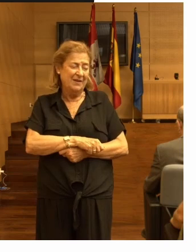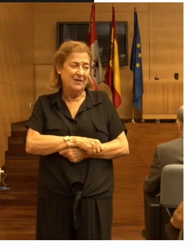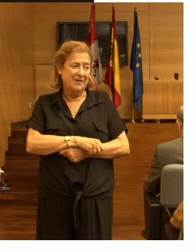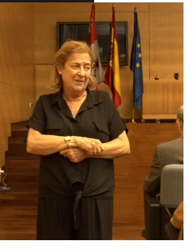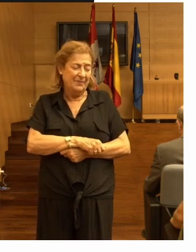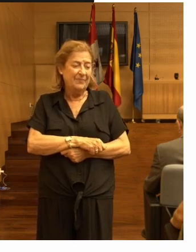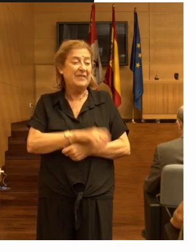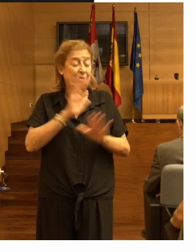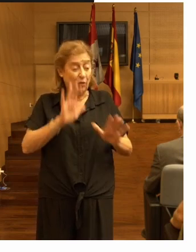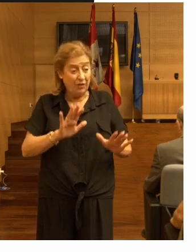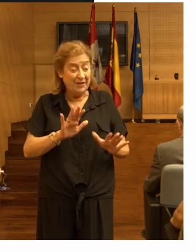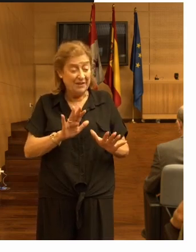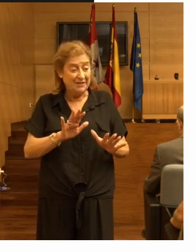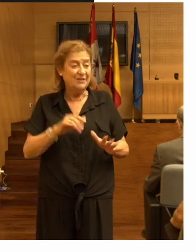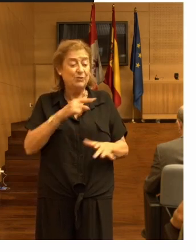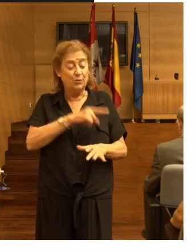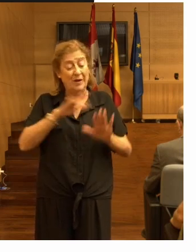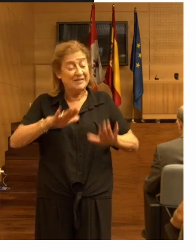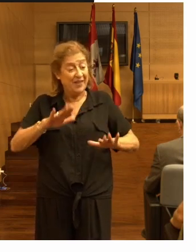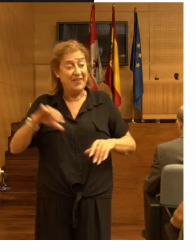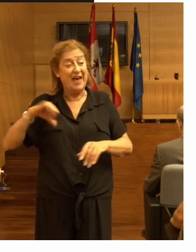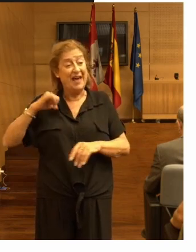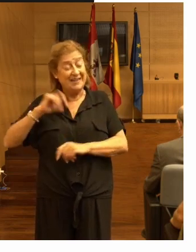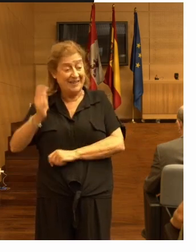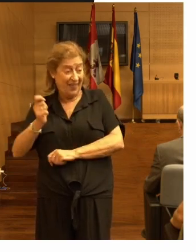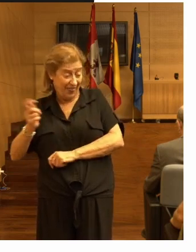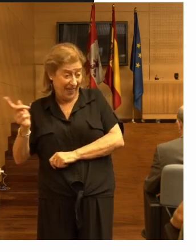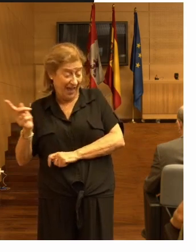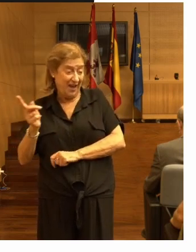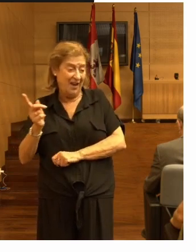así que en su estancia en residencia